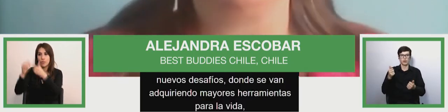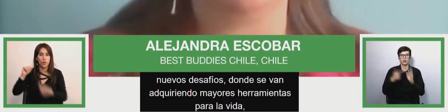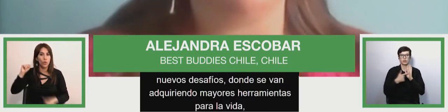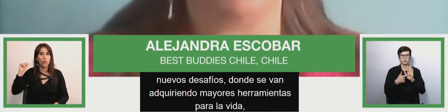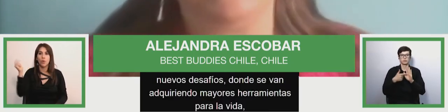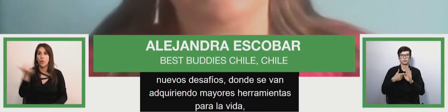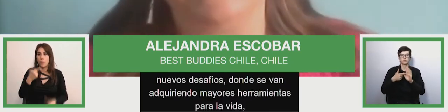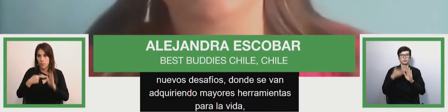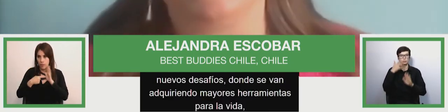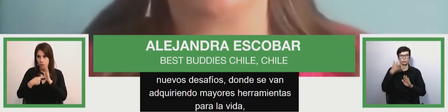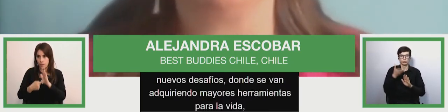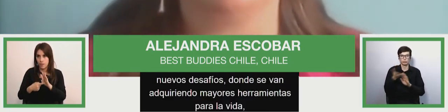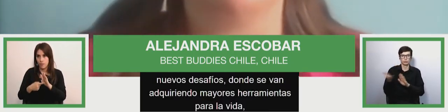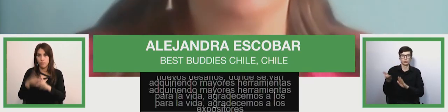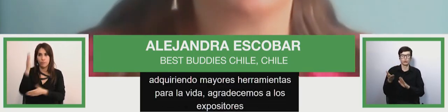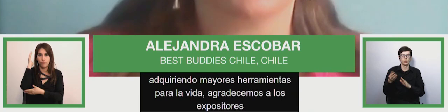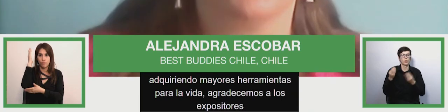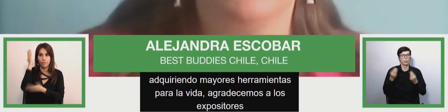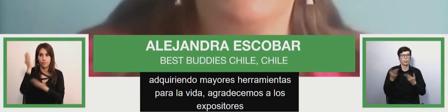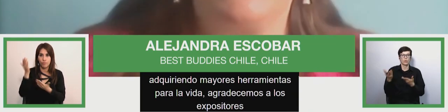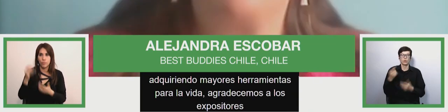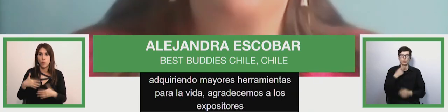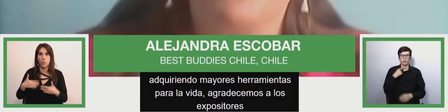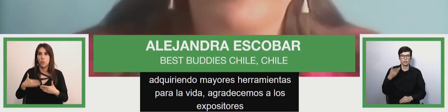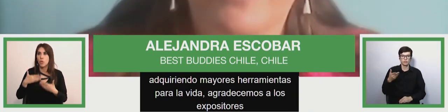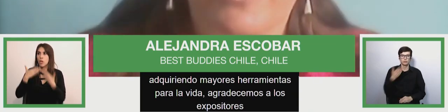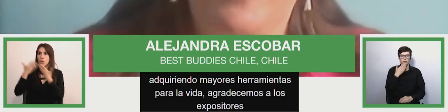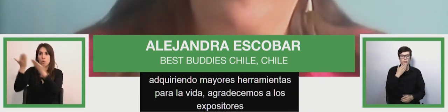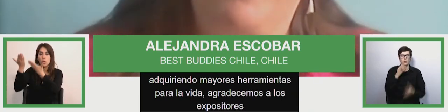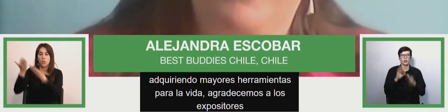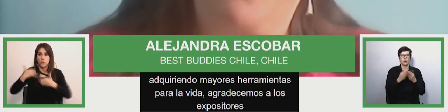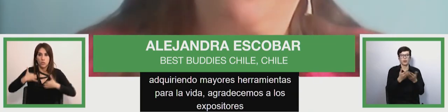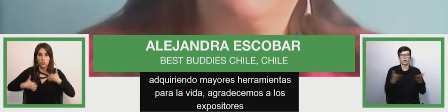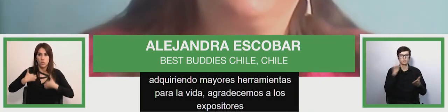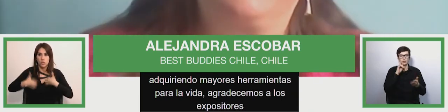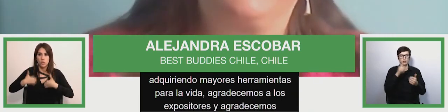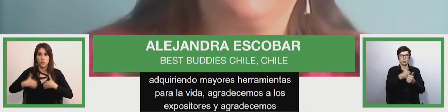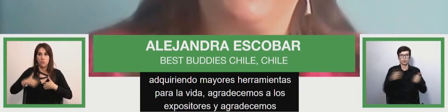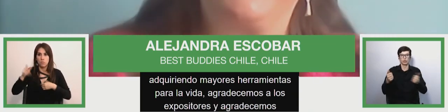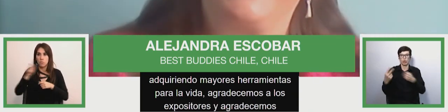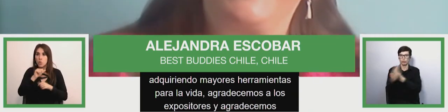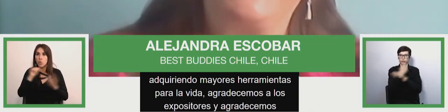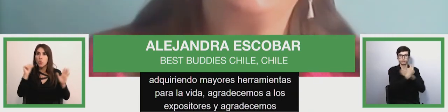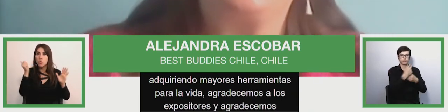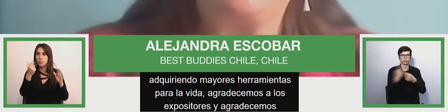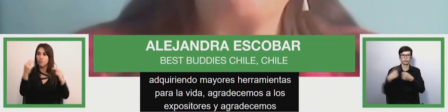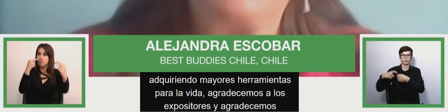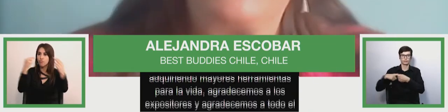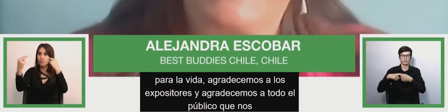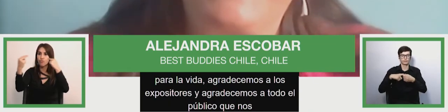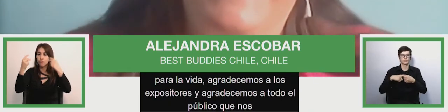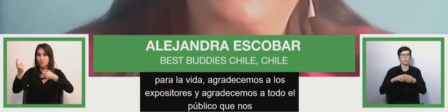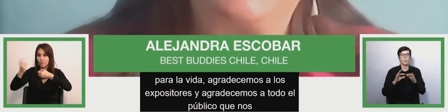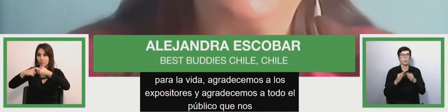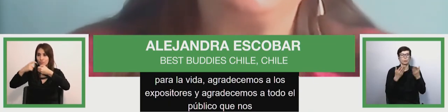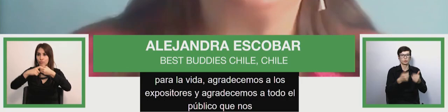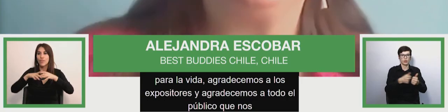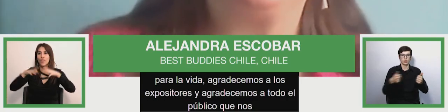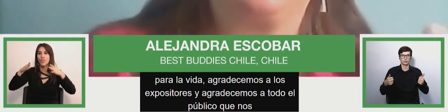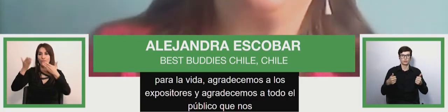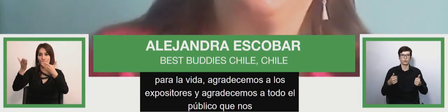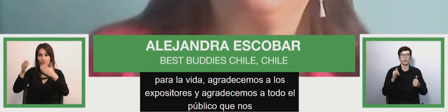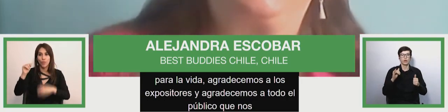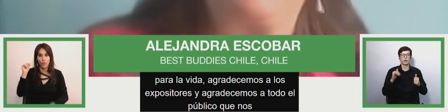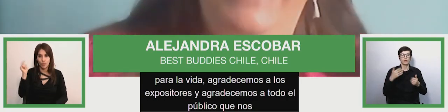sus excelentes ponencias y agradecemos a todo el público que nos acompañó en esta sesión así que muchas gracias a todos